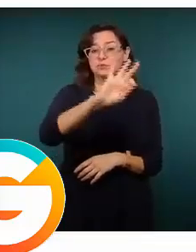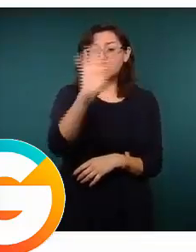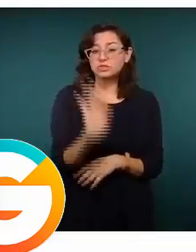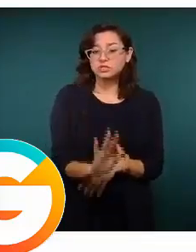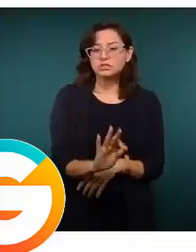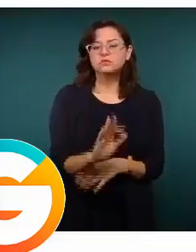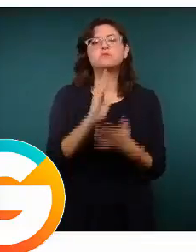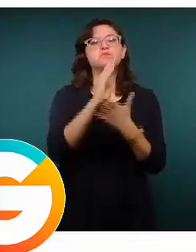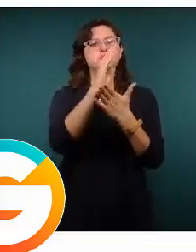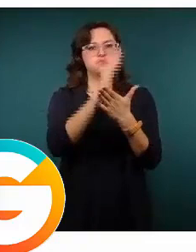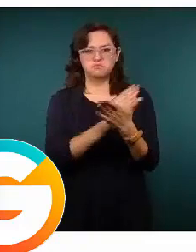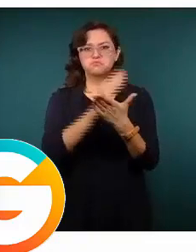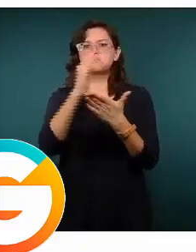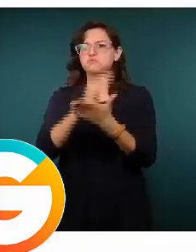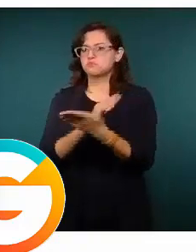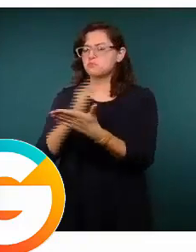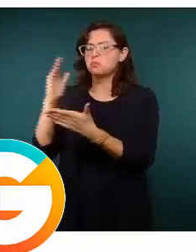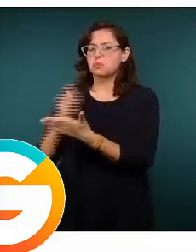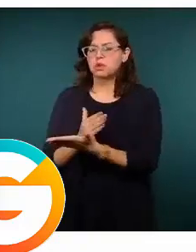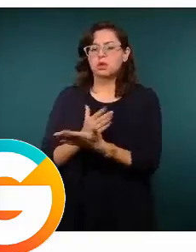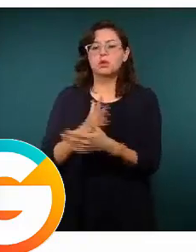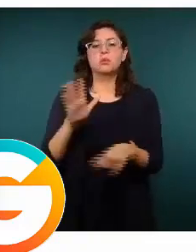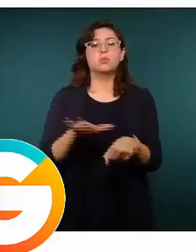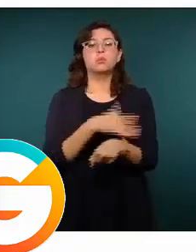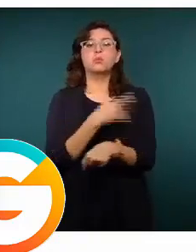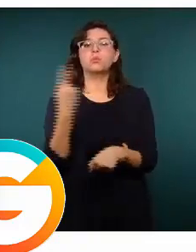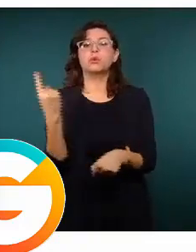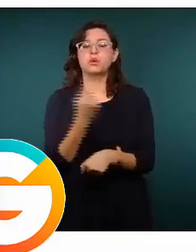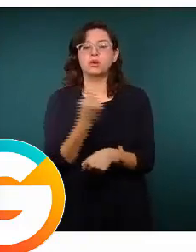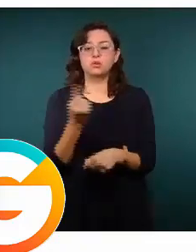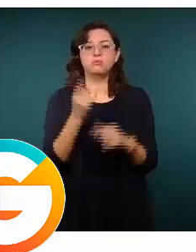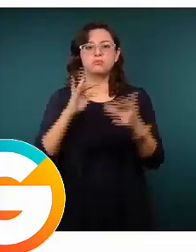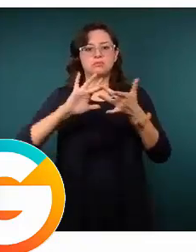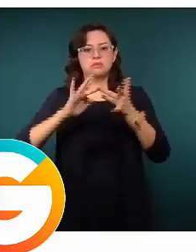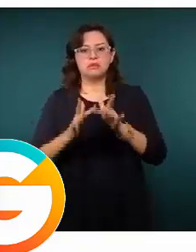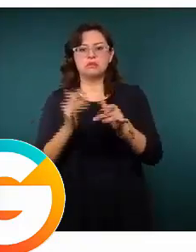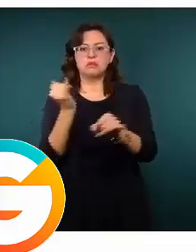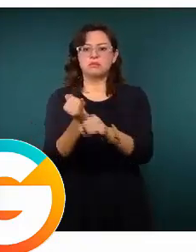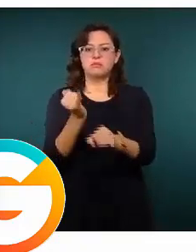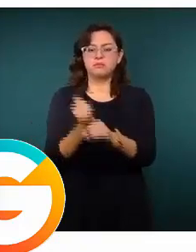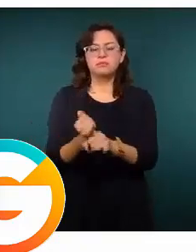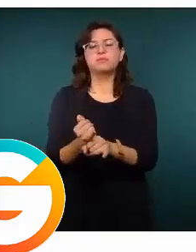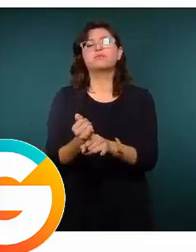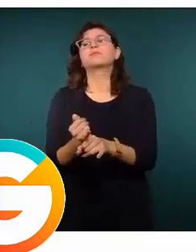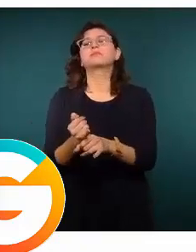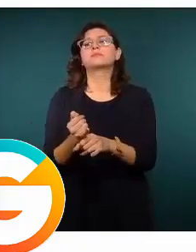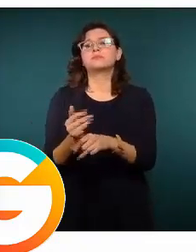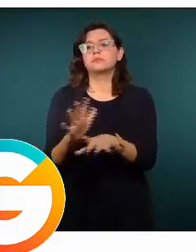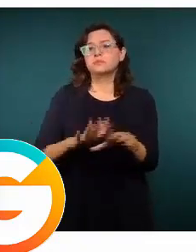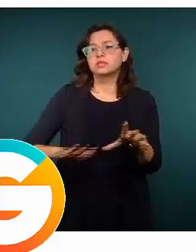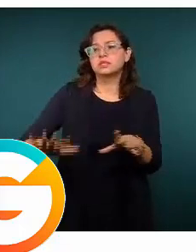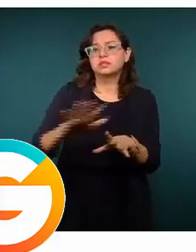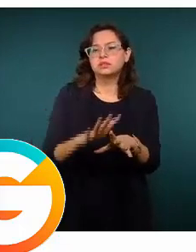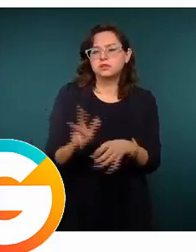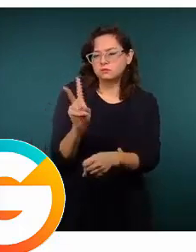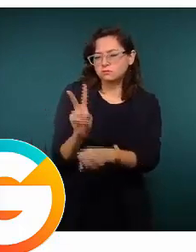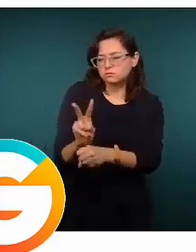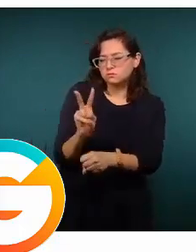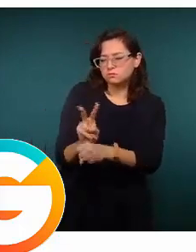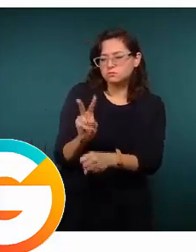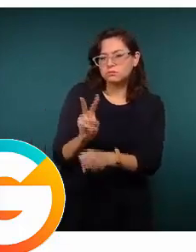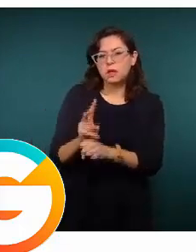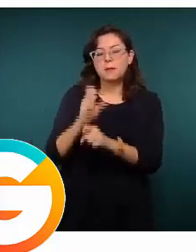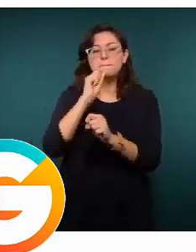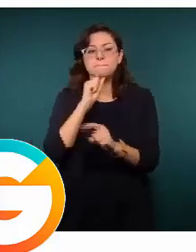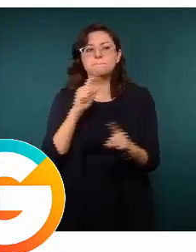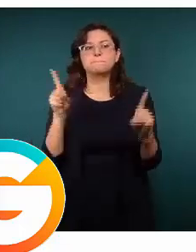logrado inhibir gracias a un monitoreo de redes sociales, a un trabajo de inteligencia a través